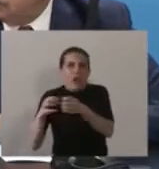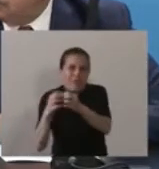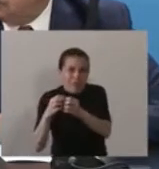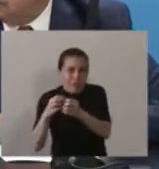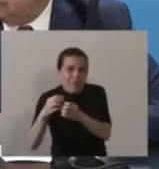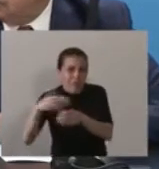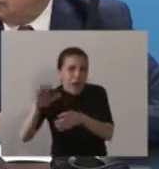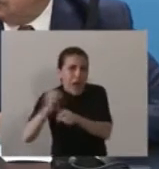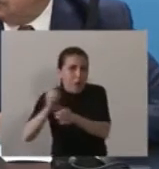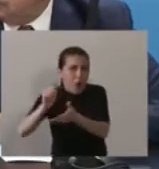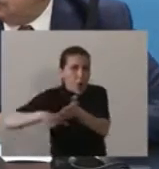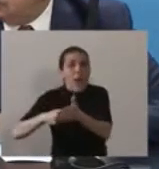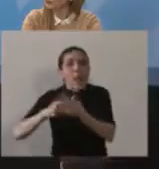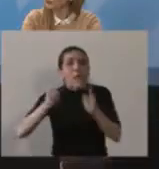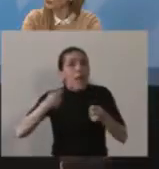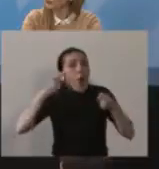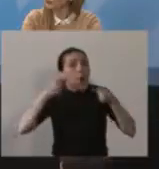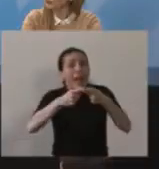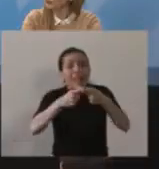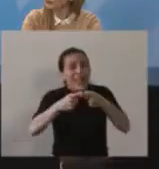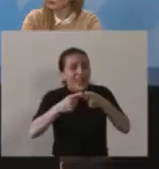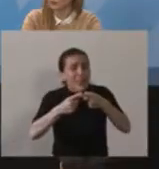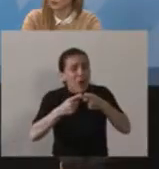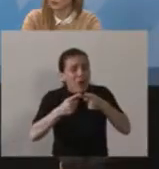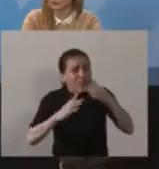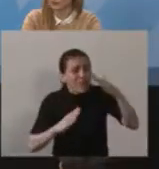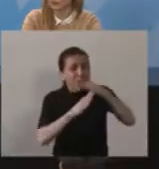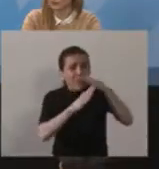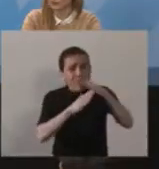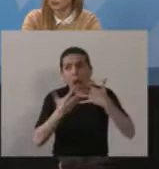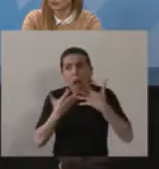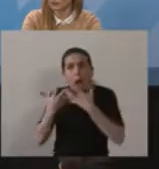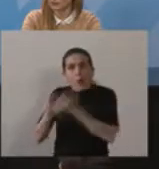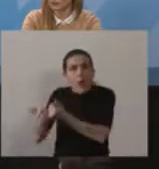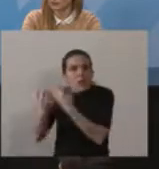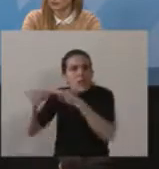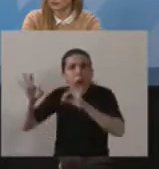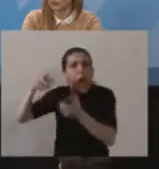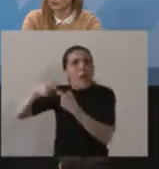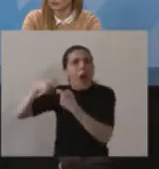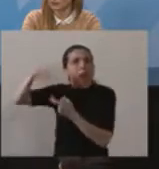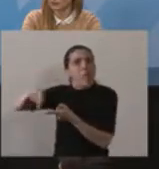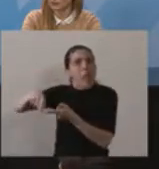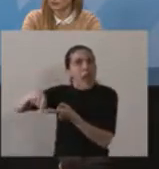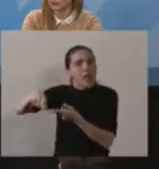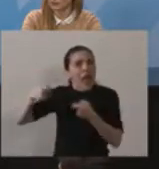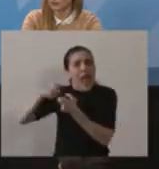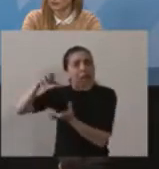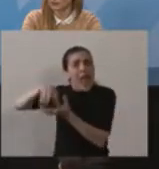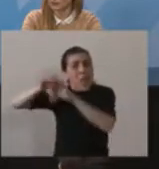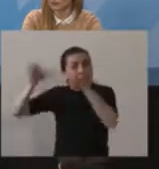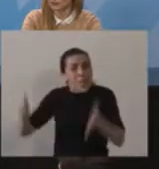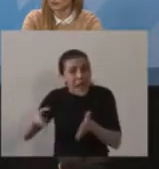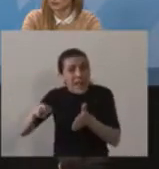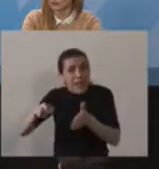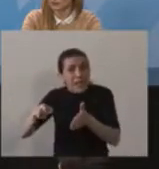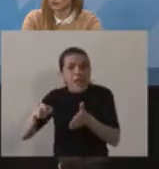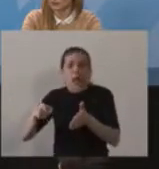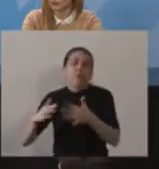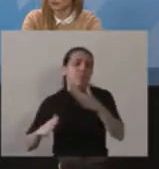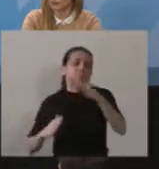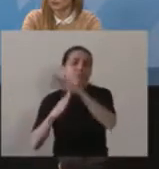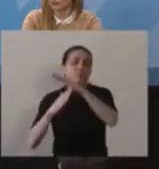central que es el rescate, el rescate de esta empresa que tiene un papel central, central en el mercado